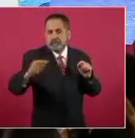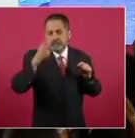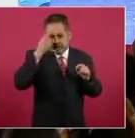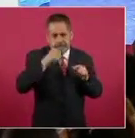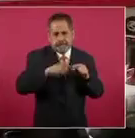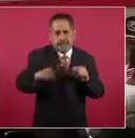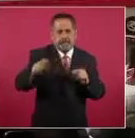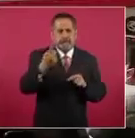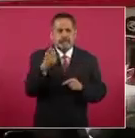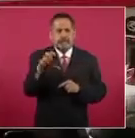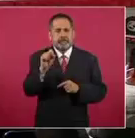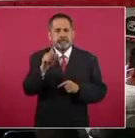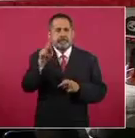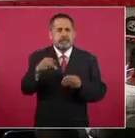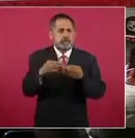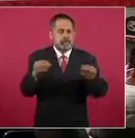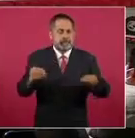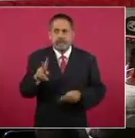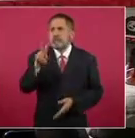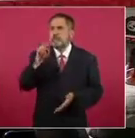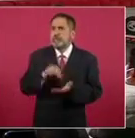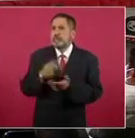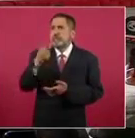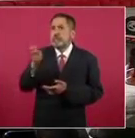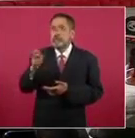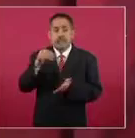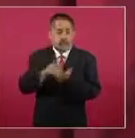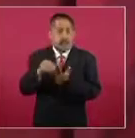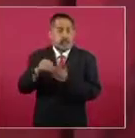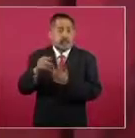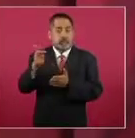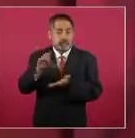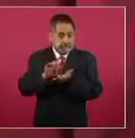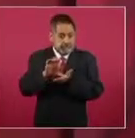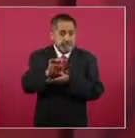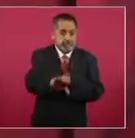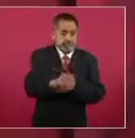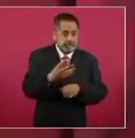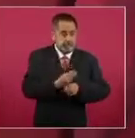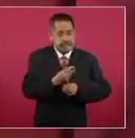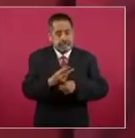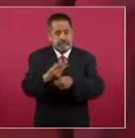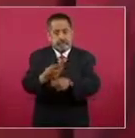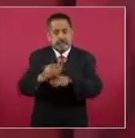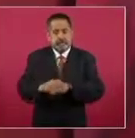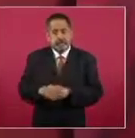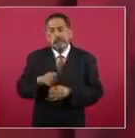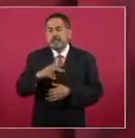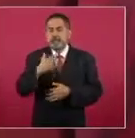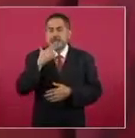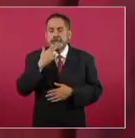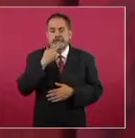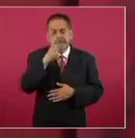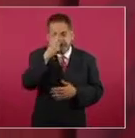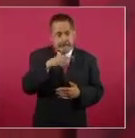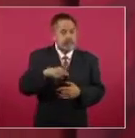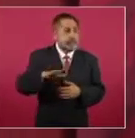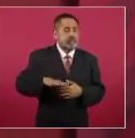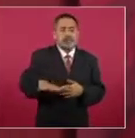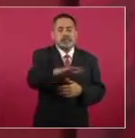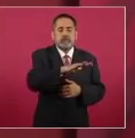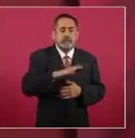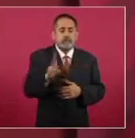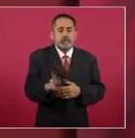con una inversión de 2 mil 200 millones de pesos. Este acueducto pues servirá para que el pueblo